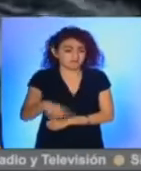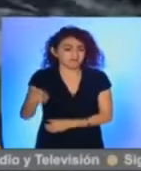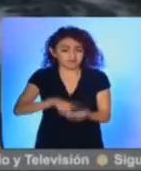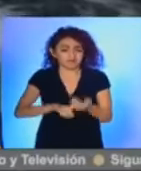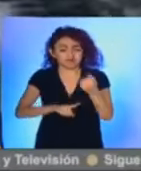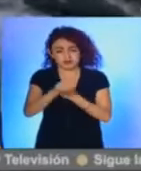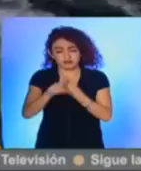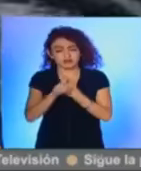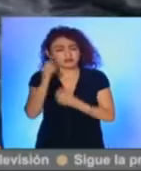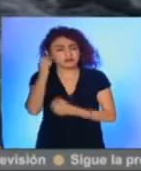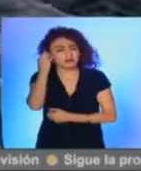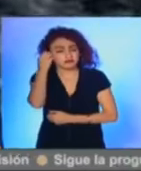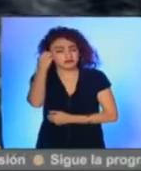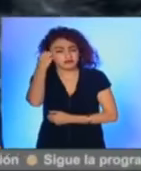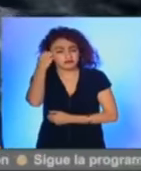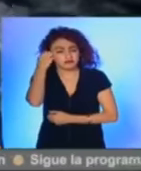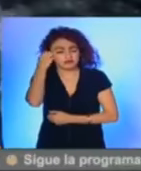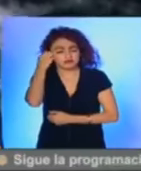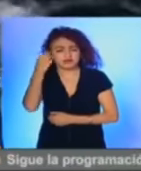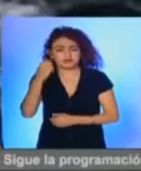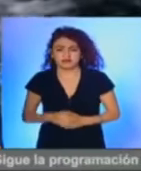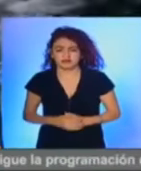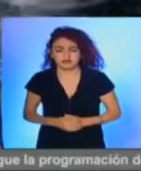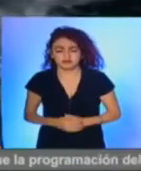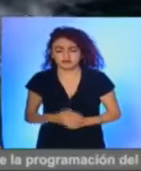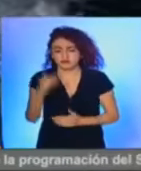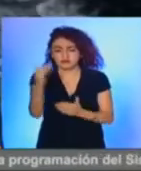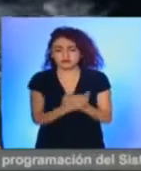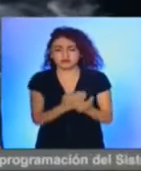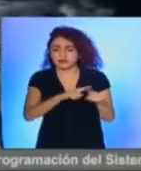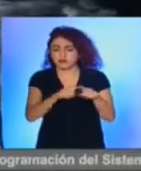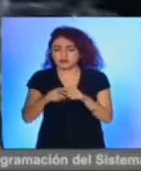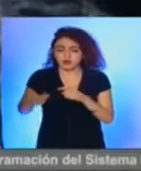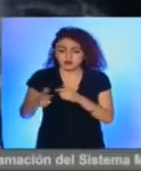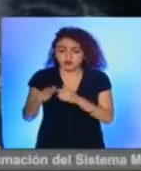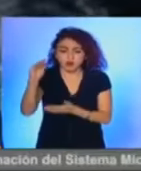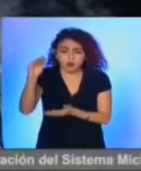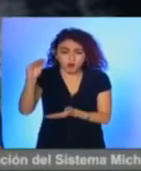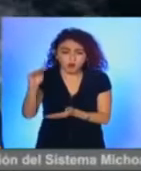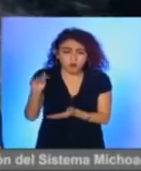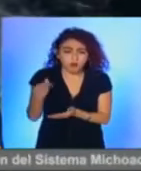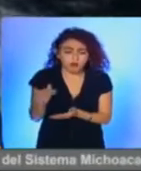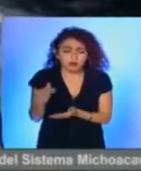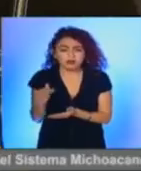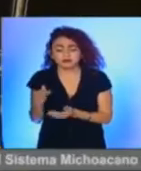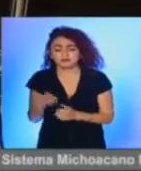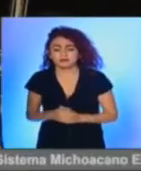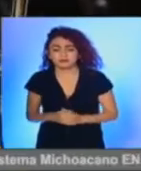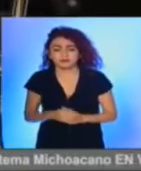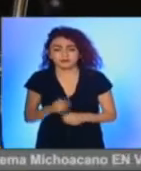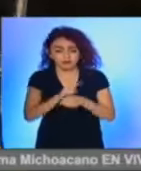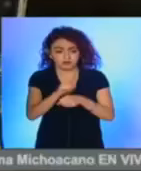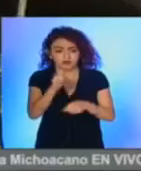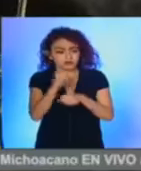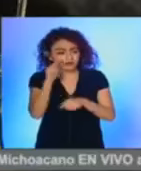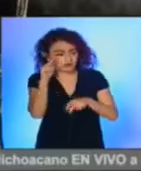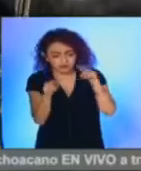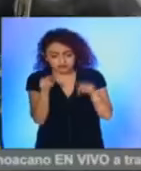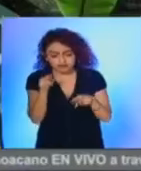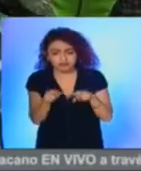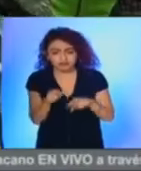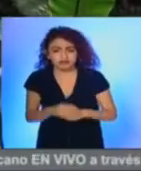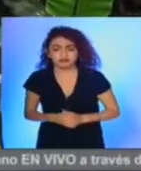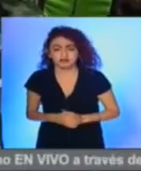el río tiende a disminuir su caudal y también los turapenses lo perciben.